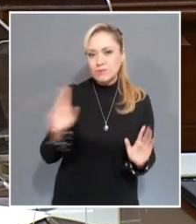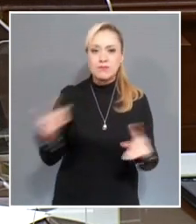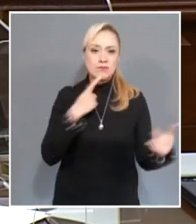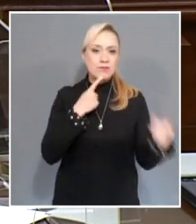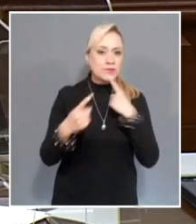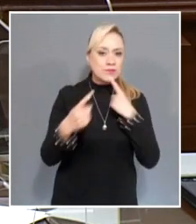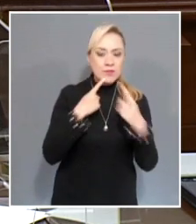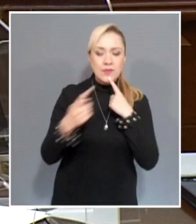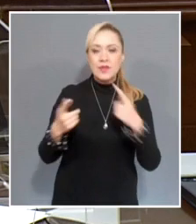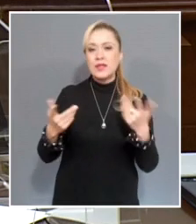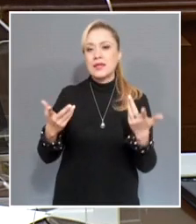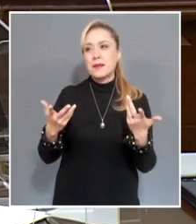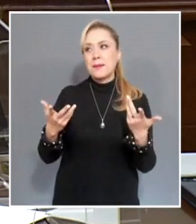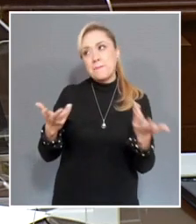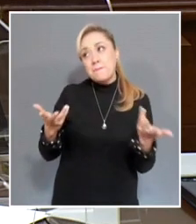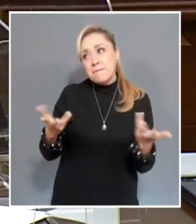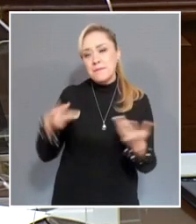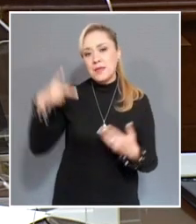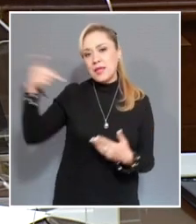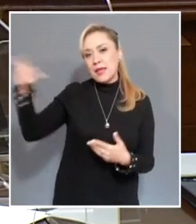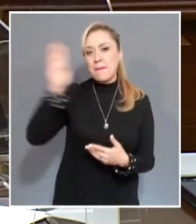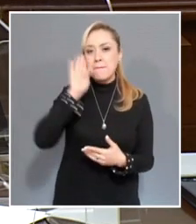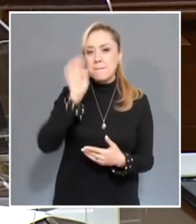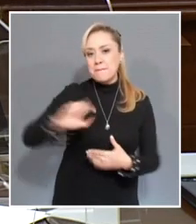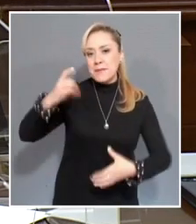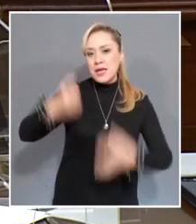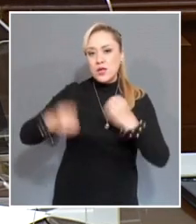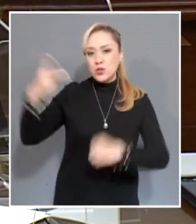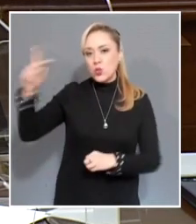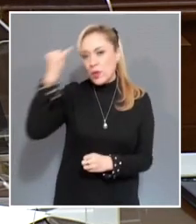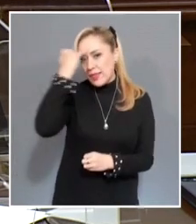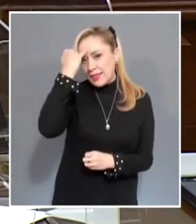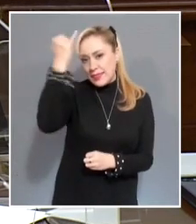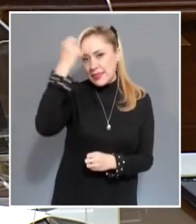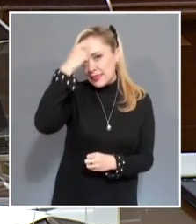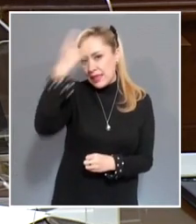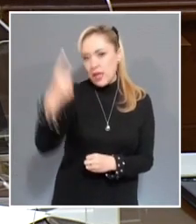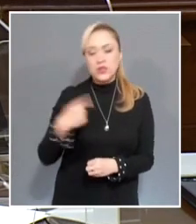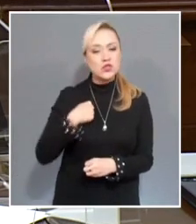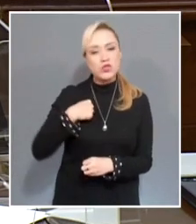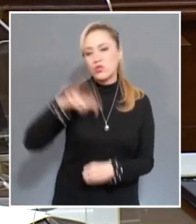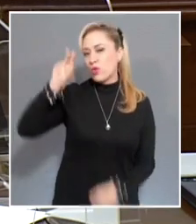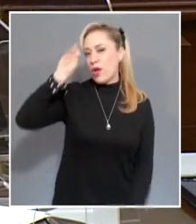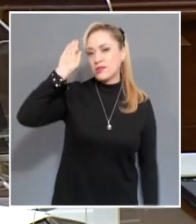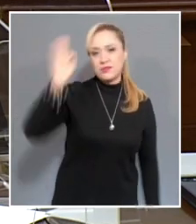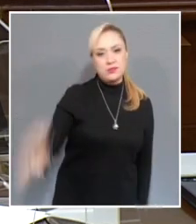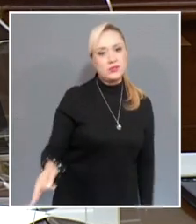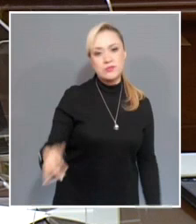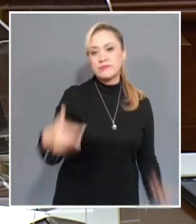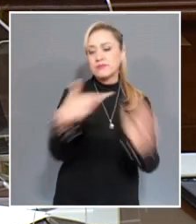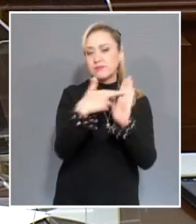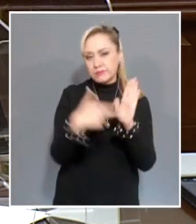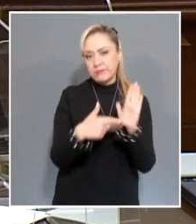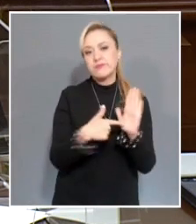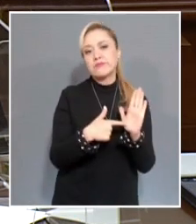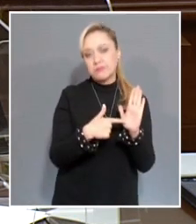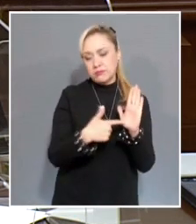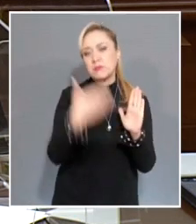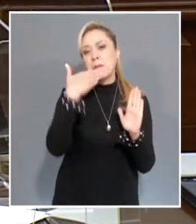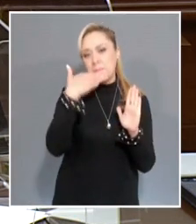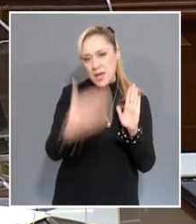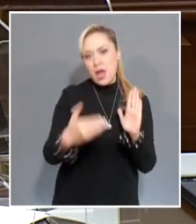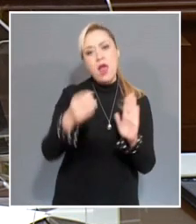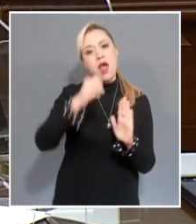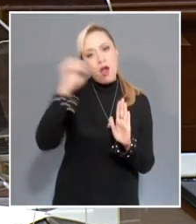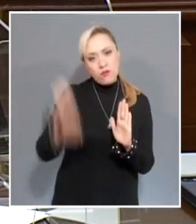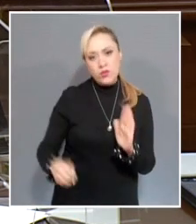ese sentido con el señor ministro Ponente, yo estoy en contra y creo que el requisito es correcto considerando la naturaleza